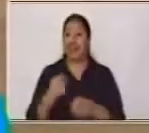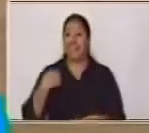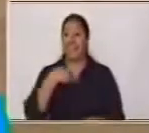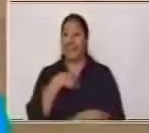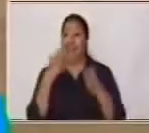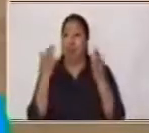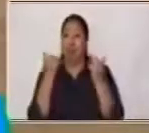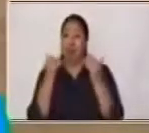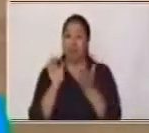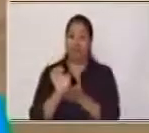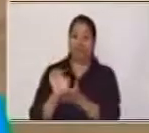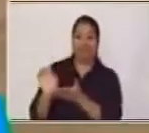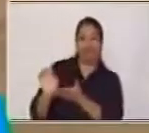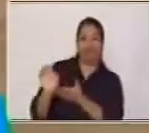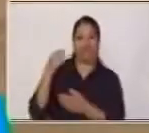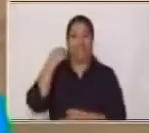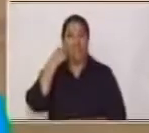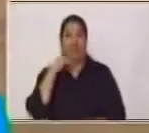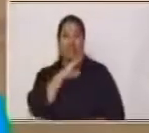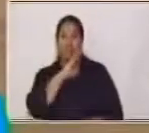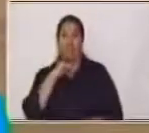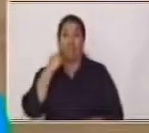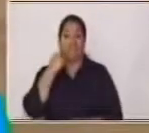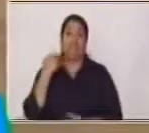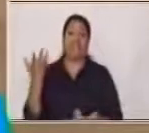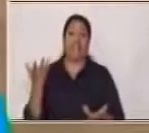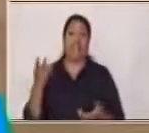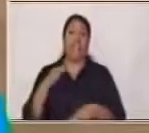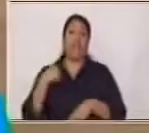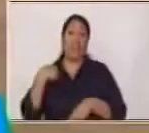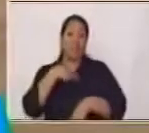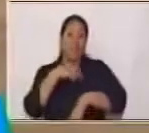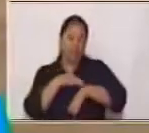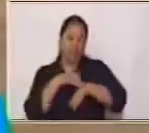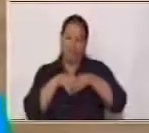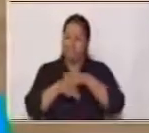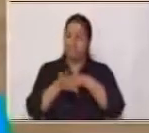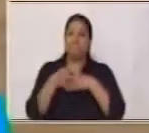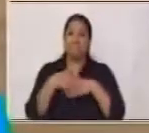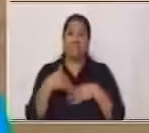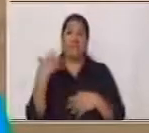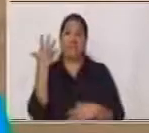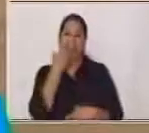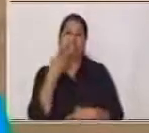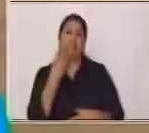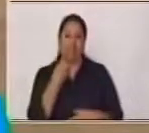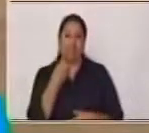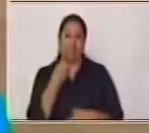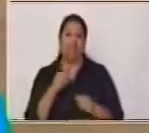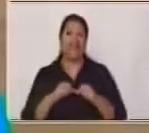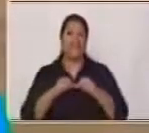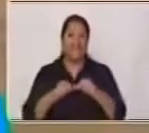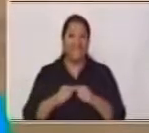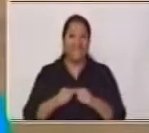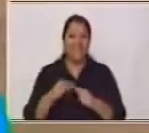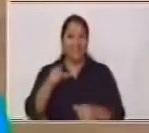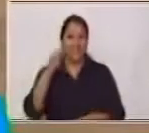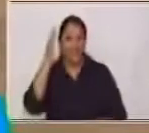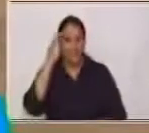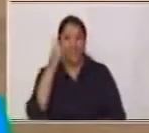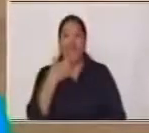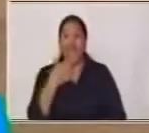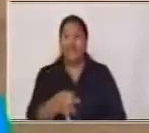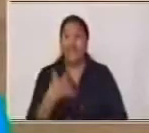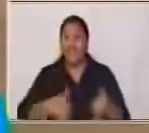Evitamos enfermedades Y tenemos una piel Hermosa Y seguimos Con las adivinanzas ¿Verdad que les está gustando el juego?